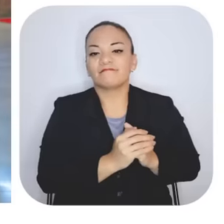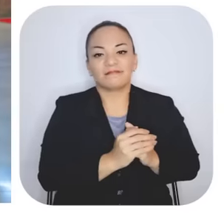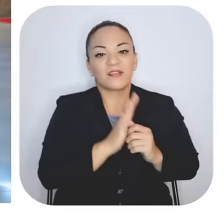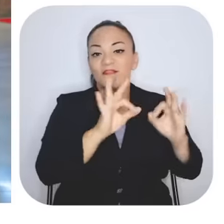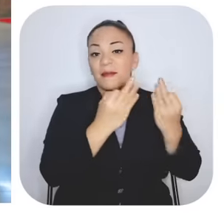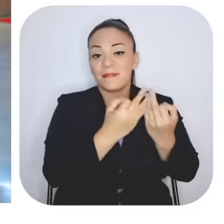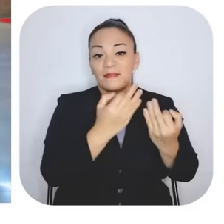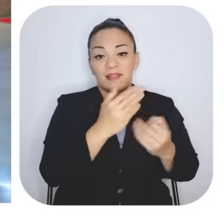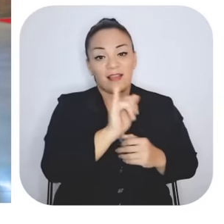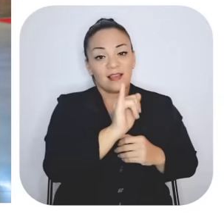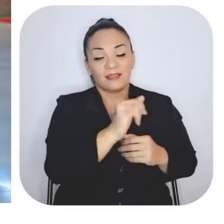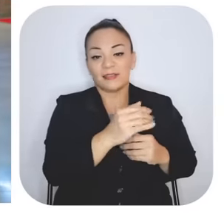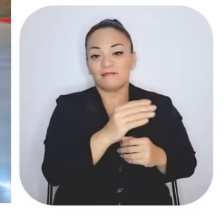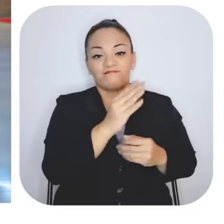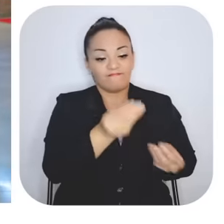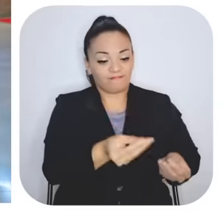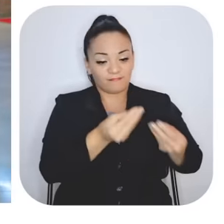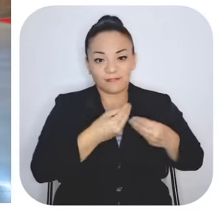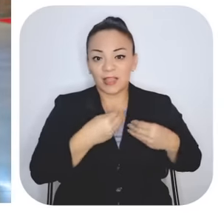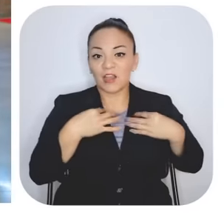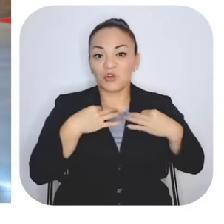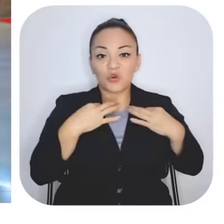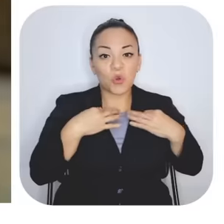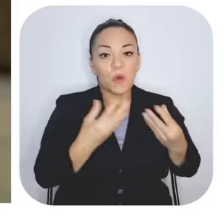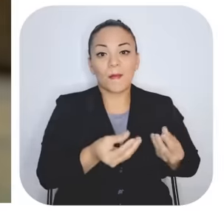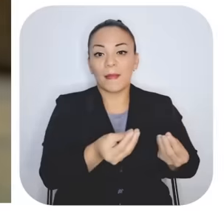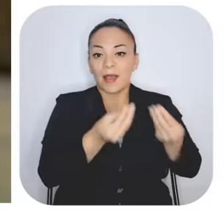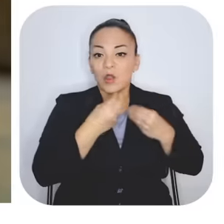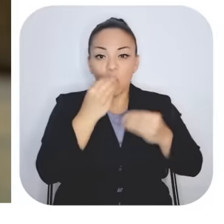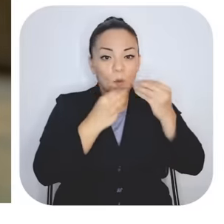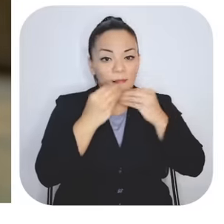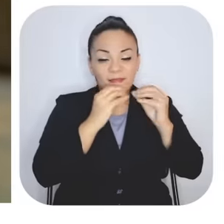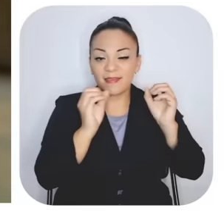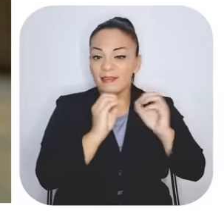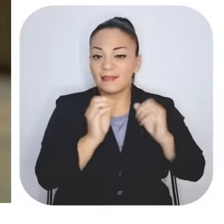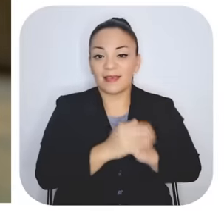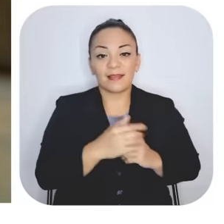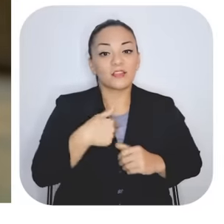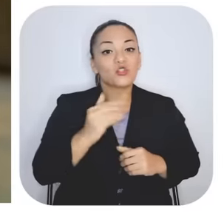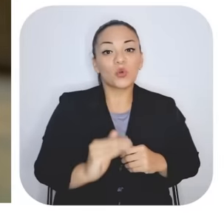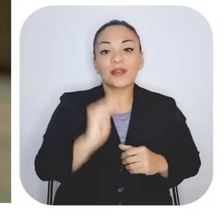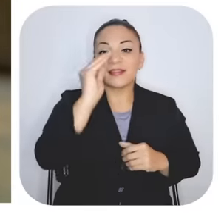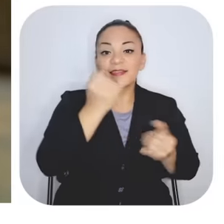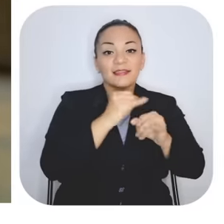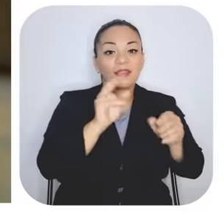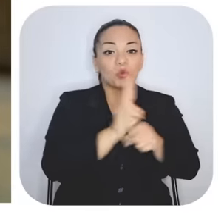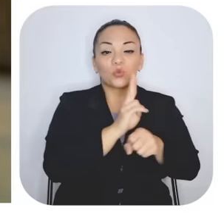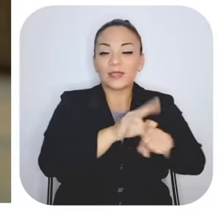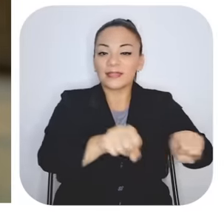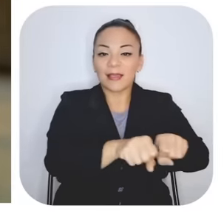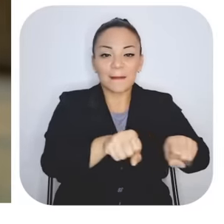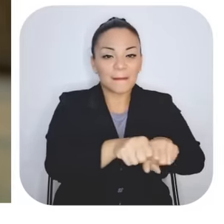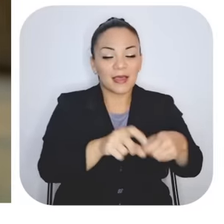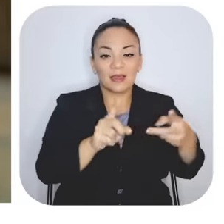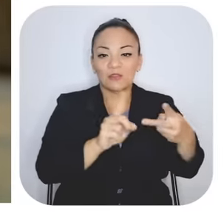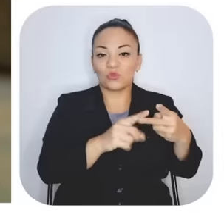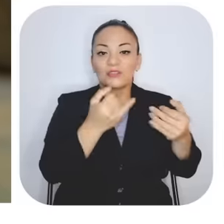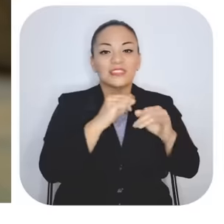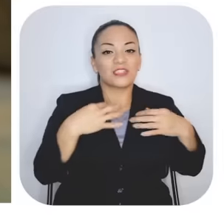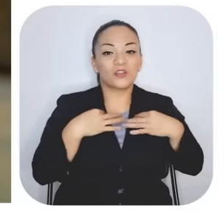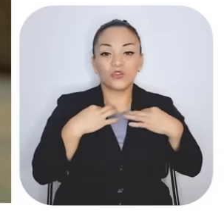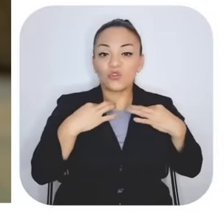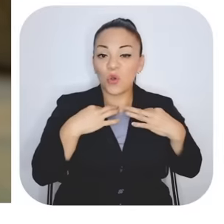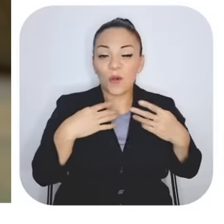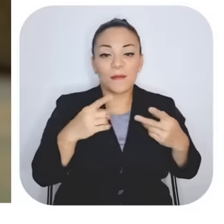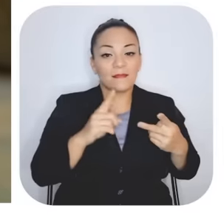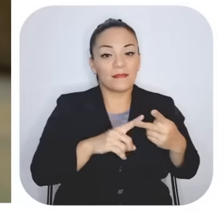conmigo así. Nunca me daban de comer ni la ropa. Digamos que yo crecí sin zapatos, sin ropa. A